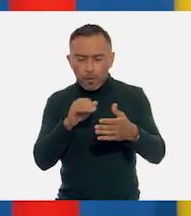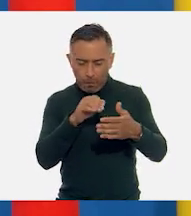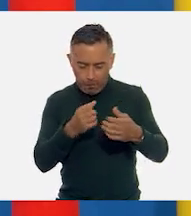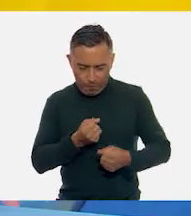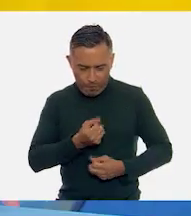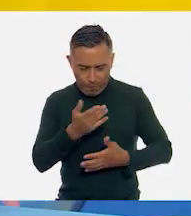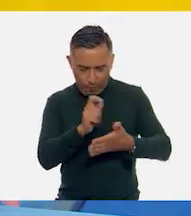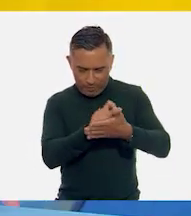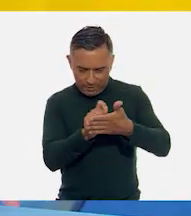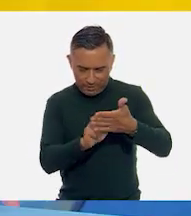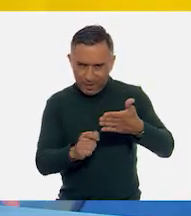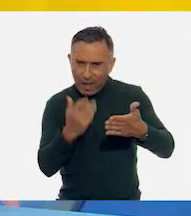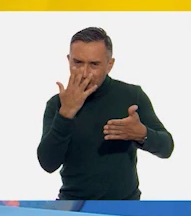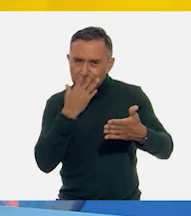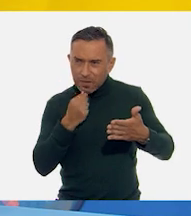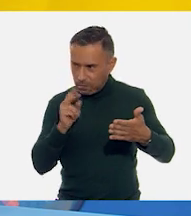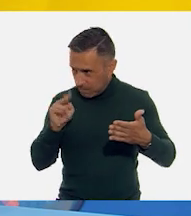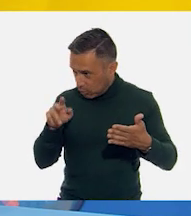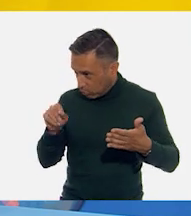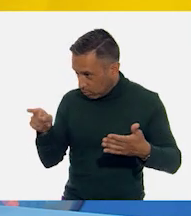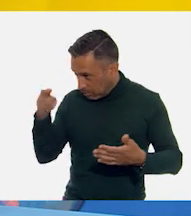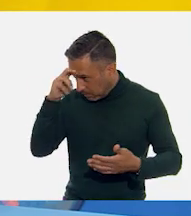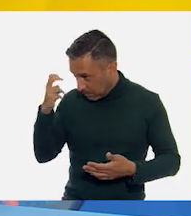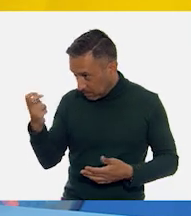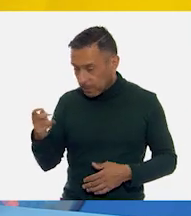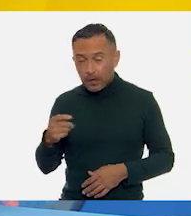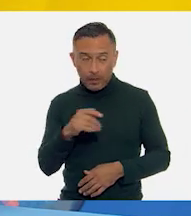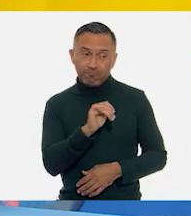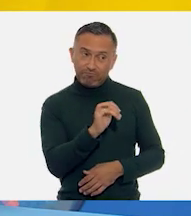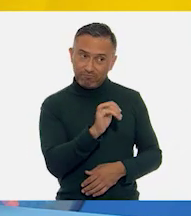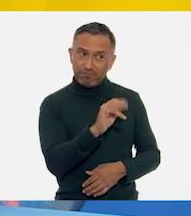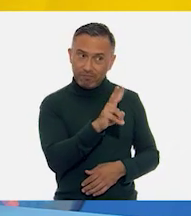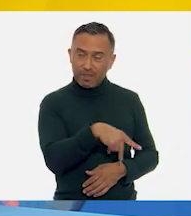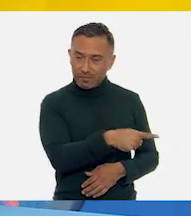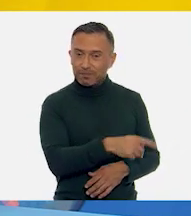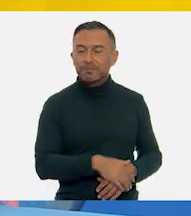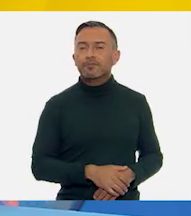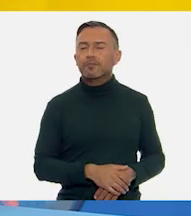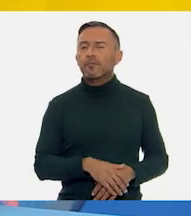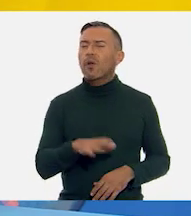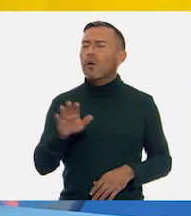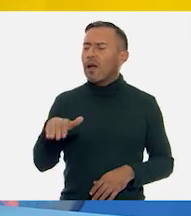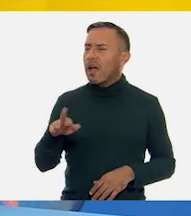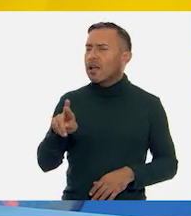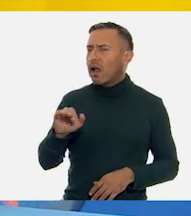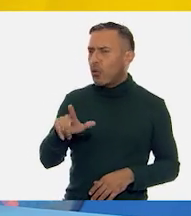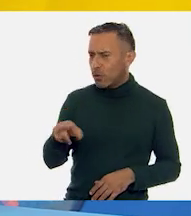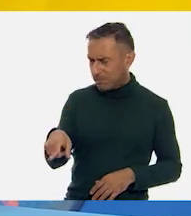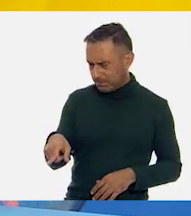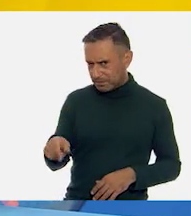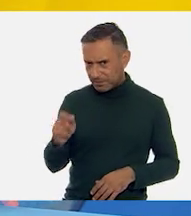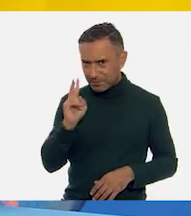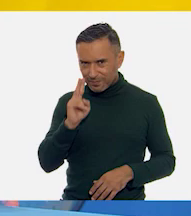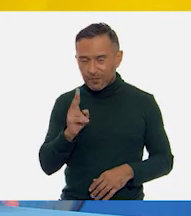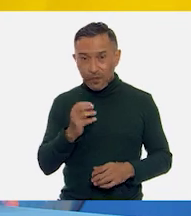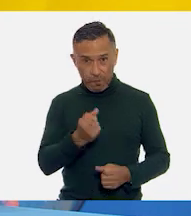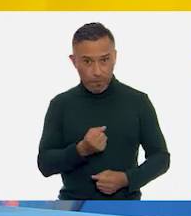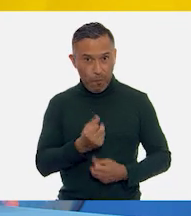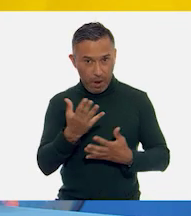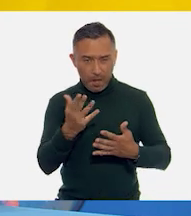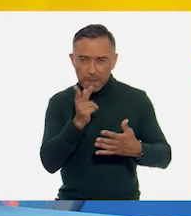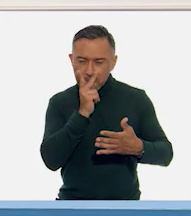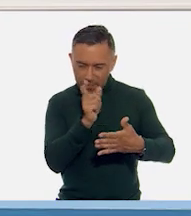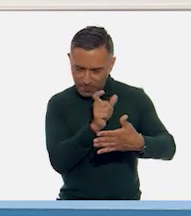María? Sí, la verdad es que muy bien dicho, Juan Carlos. Oye, Raulito, y ya que conocen bien algunas estrofas de este poema,